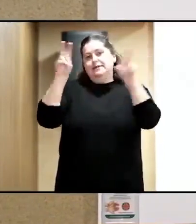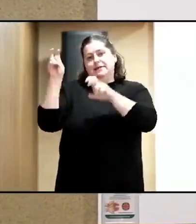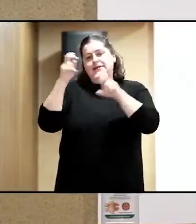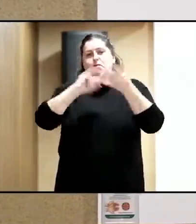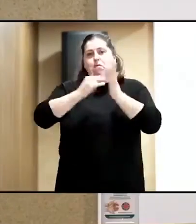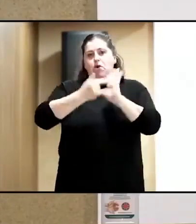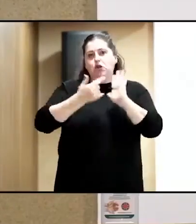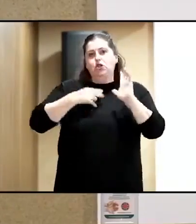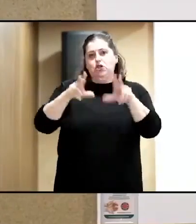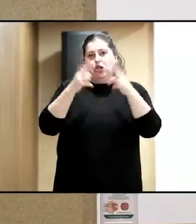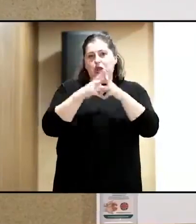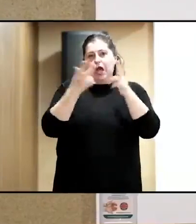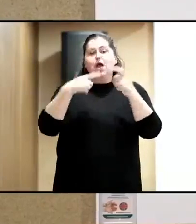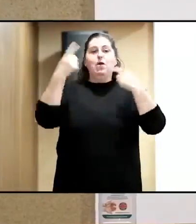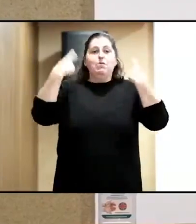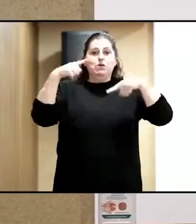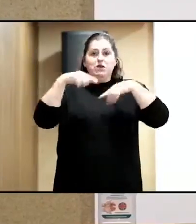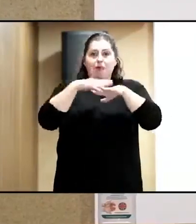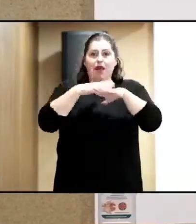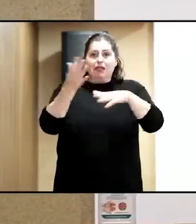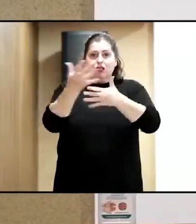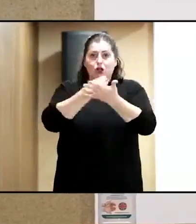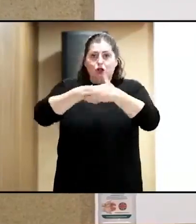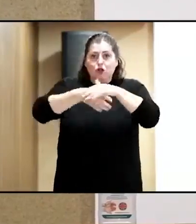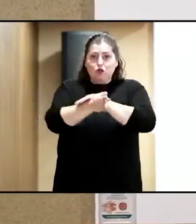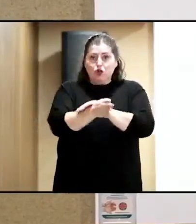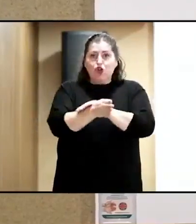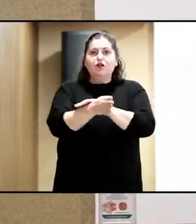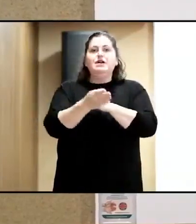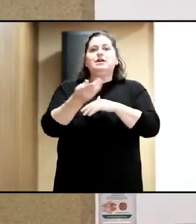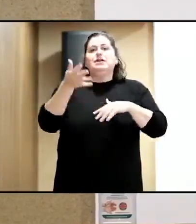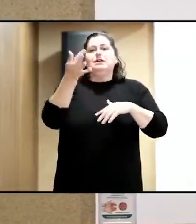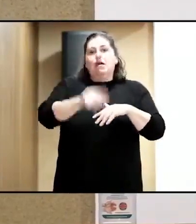2018 y que lo están haciendo también durante esta jornada.